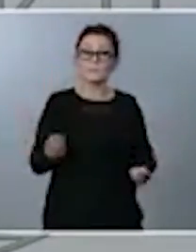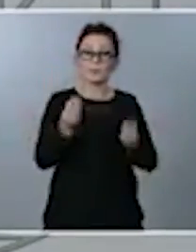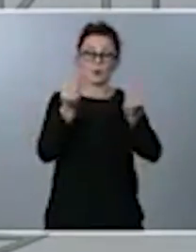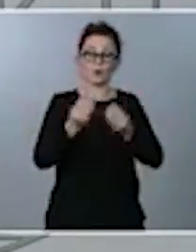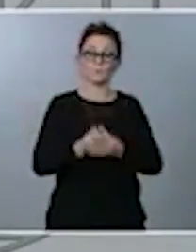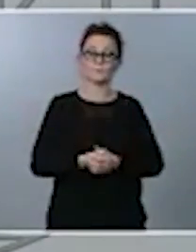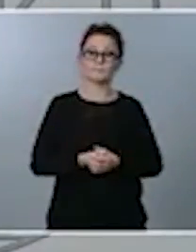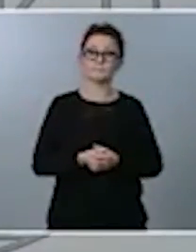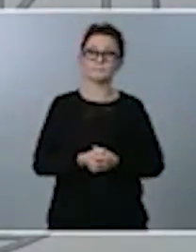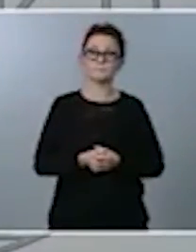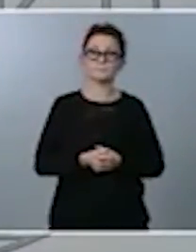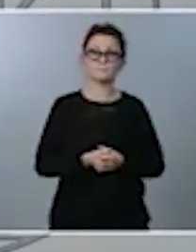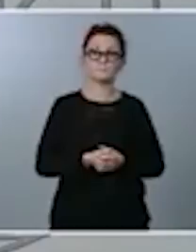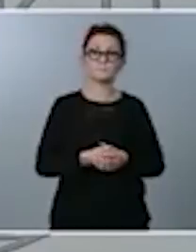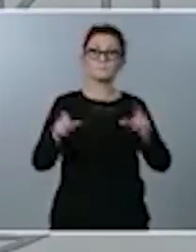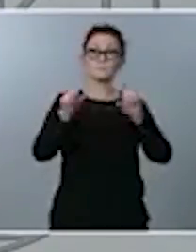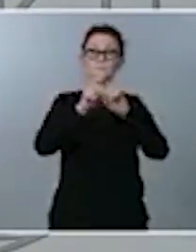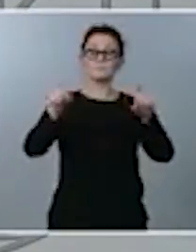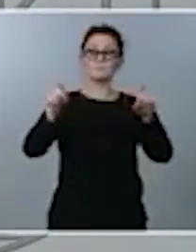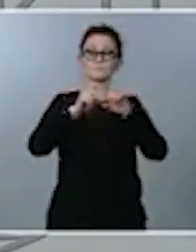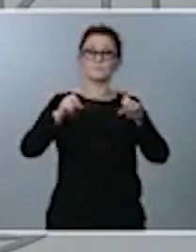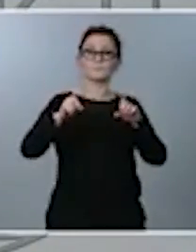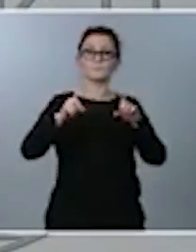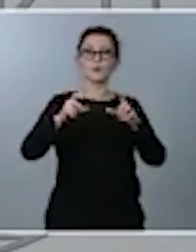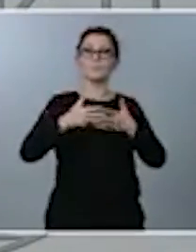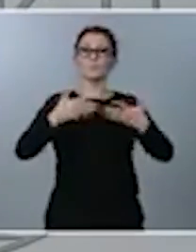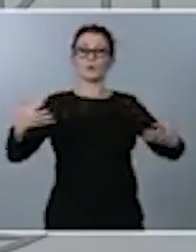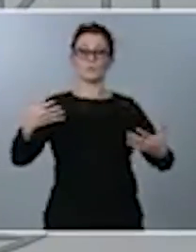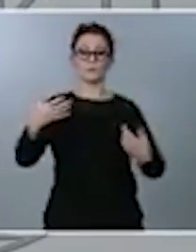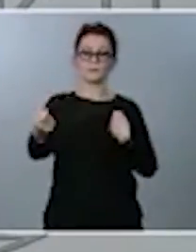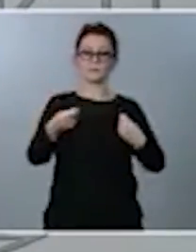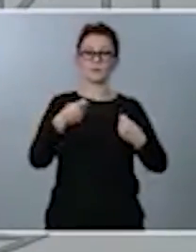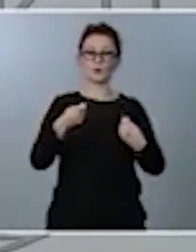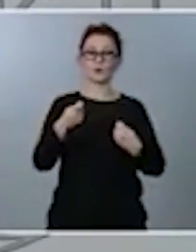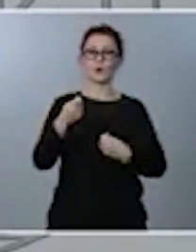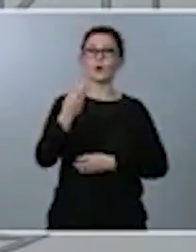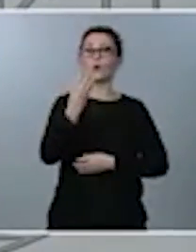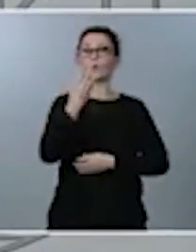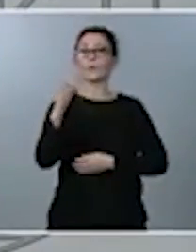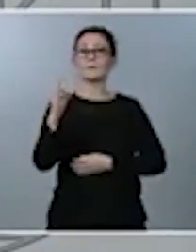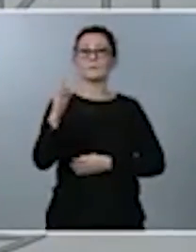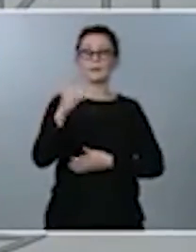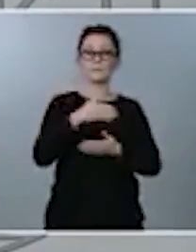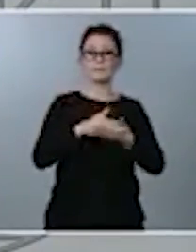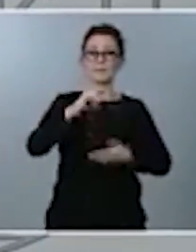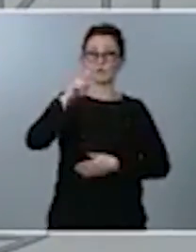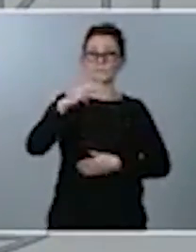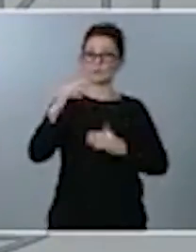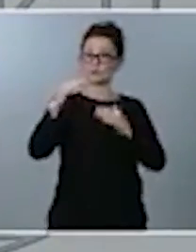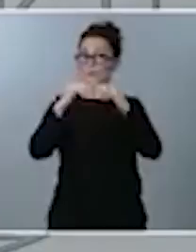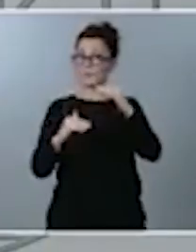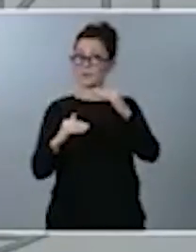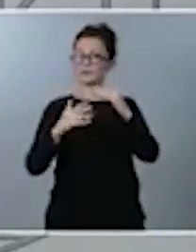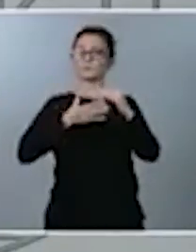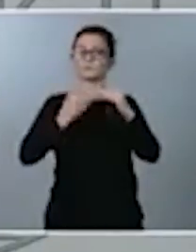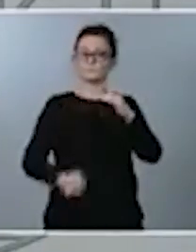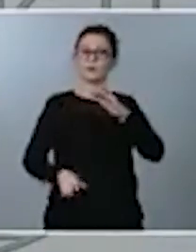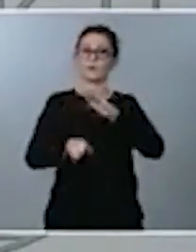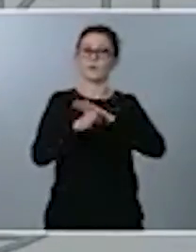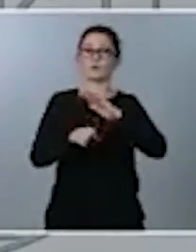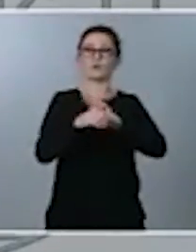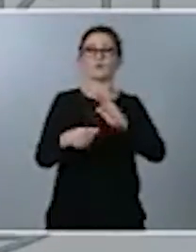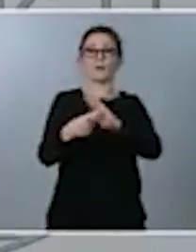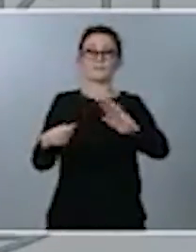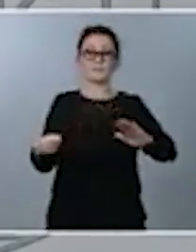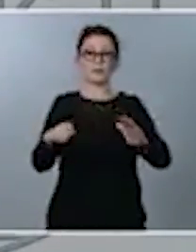las compañías con un volumen de negocio inferior a 40 millones de euros podrán seguir aplicando esta exención durante